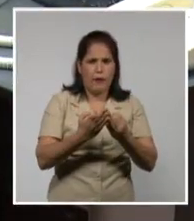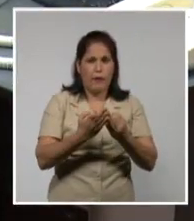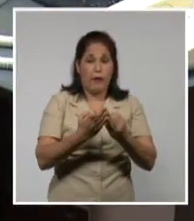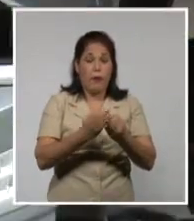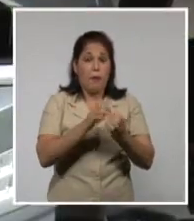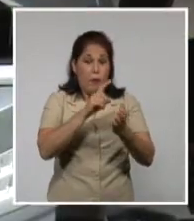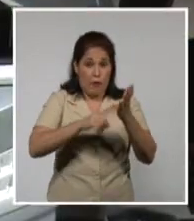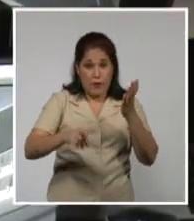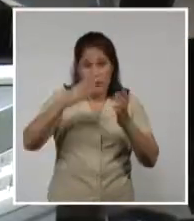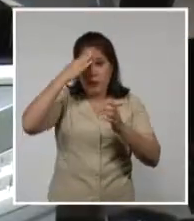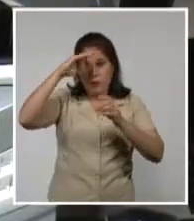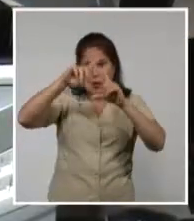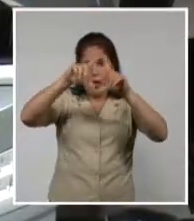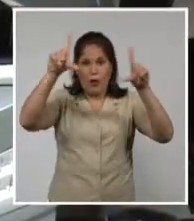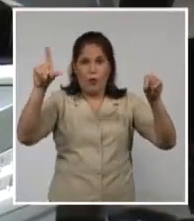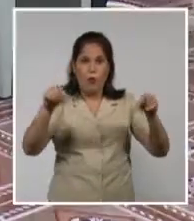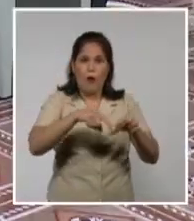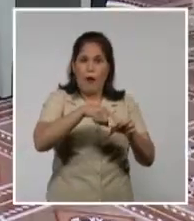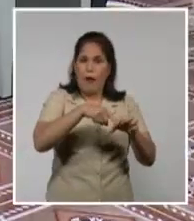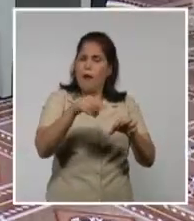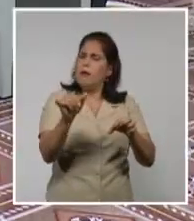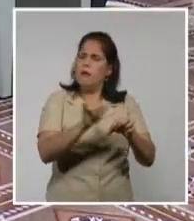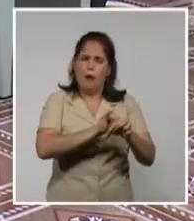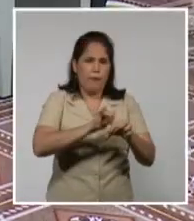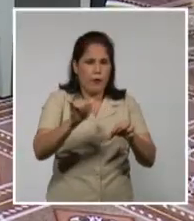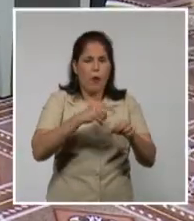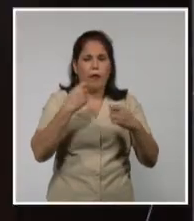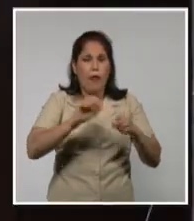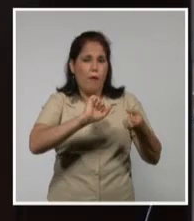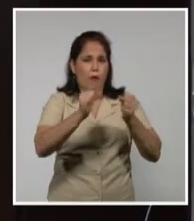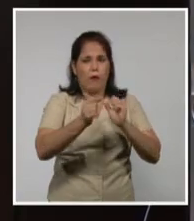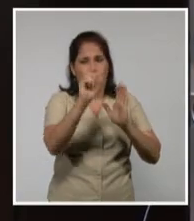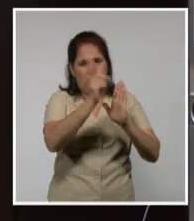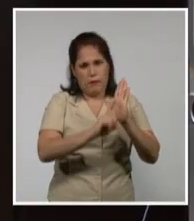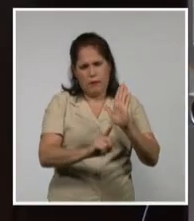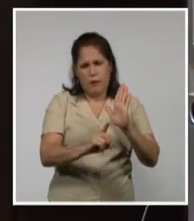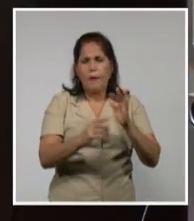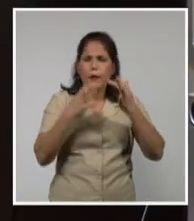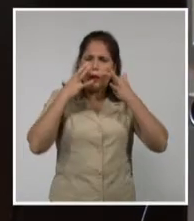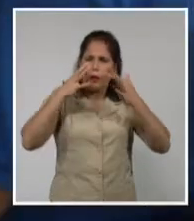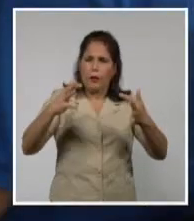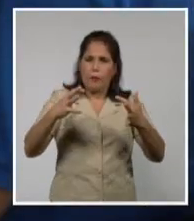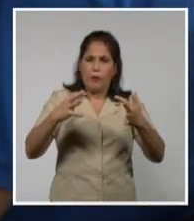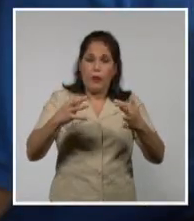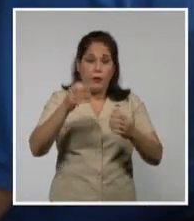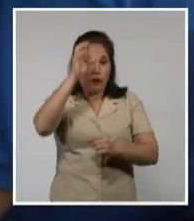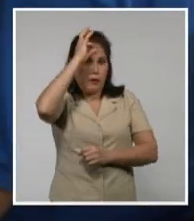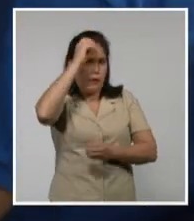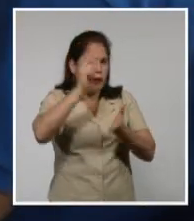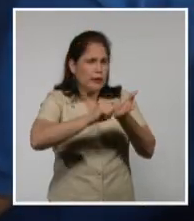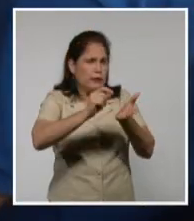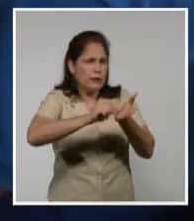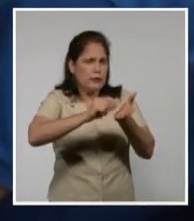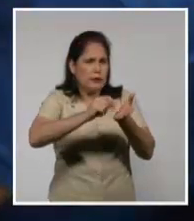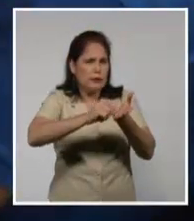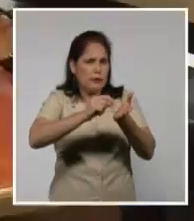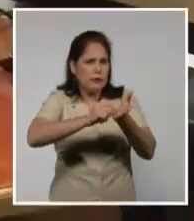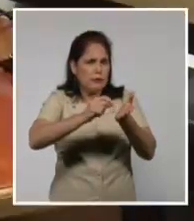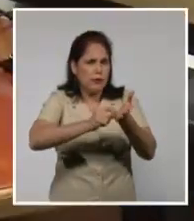provincias y en el municipio especial Isla de la Juventud, se enfatiza en las inspecciones, las